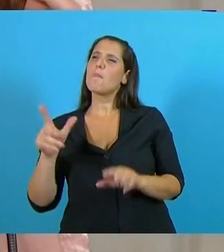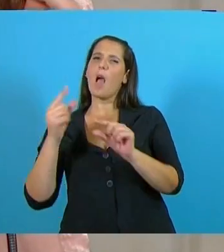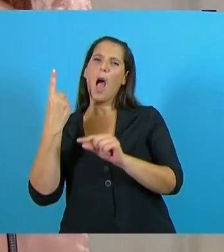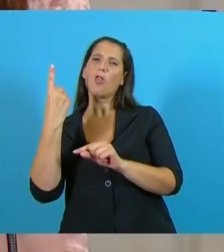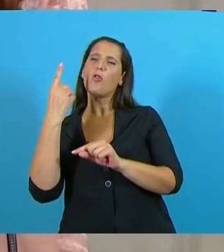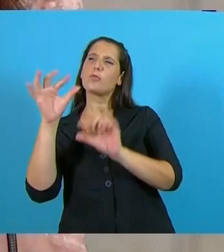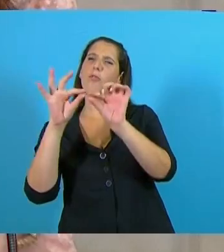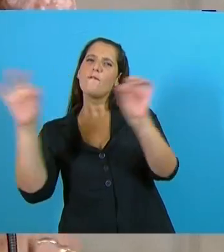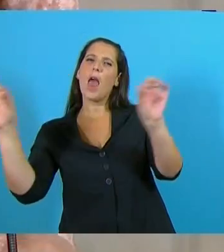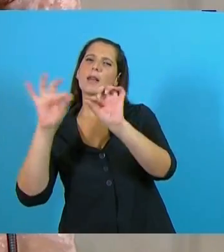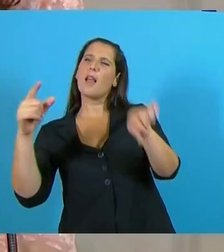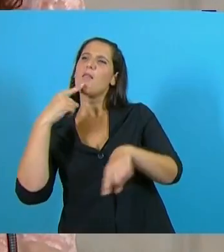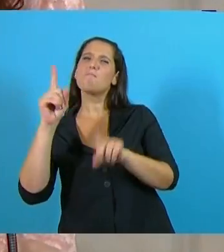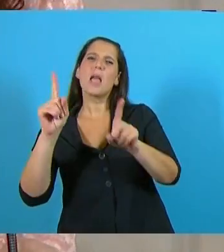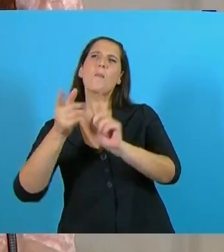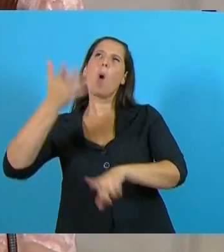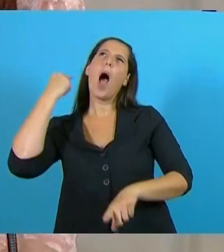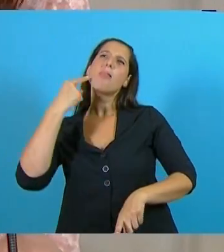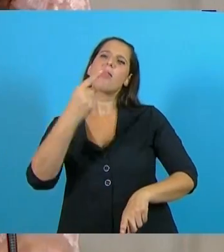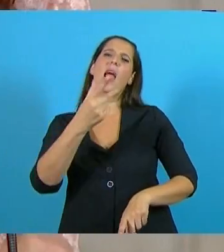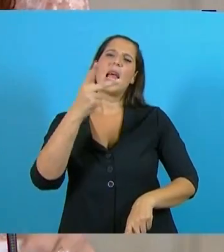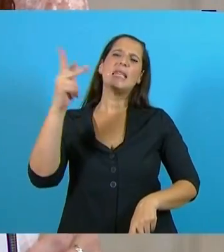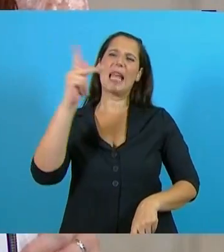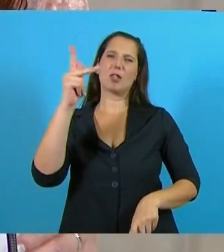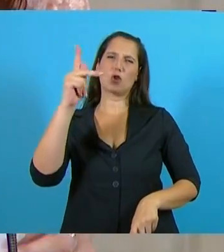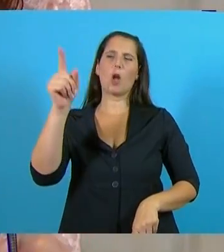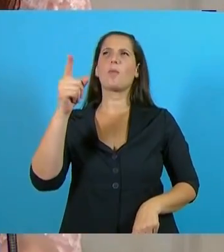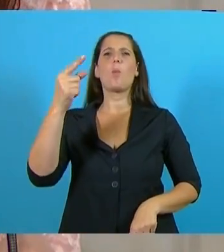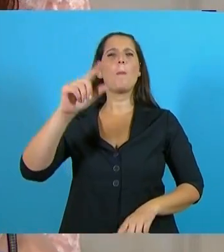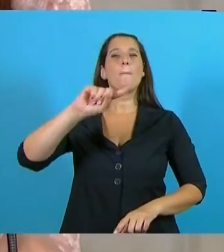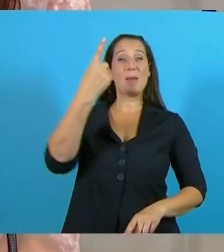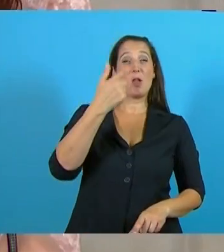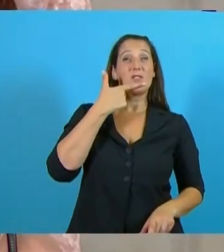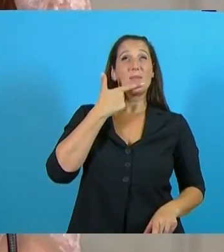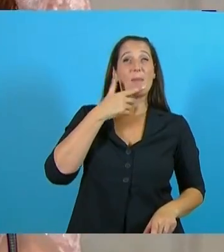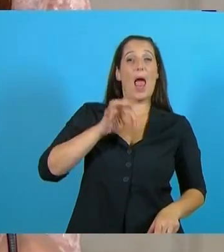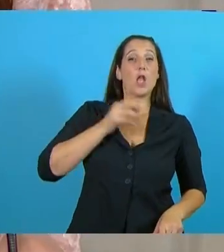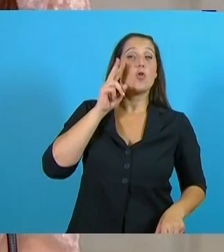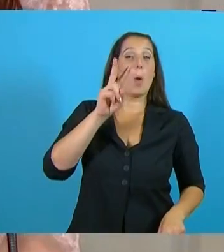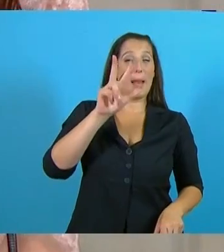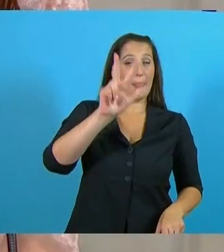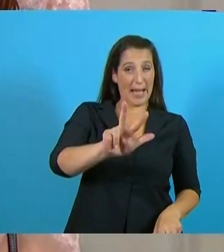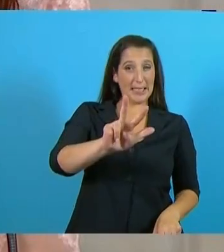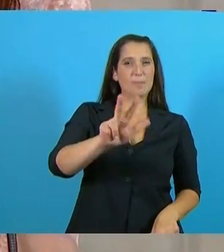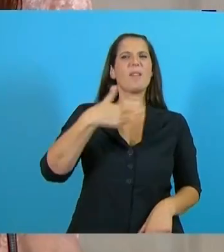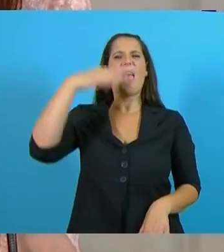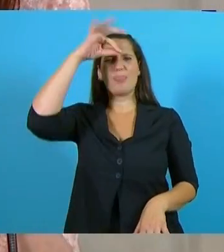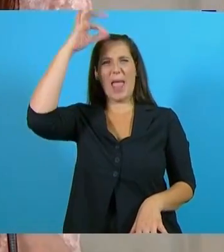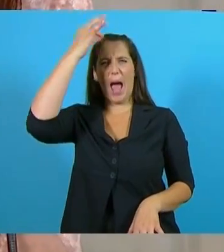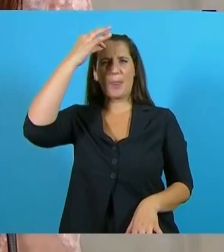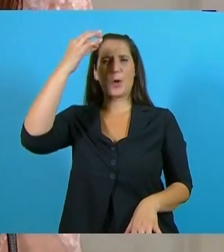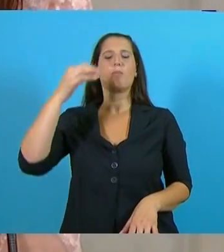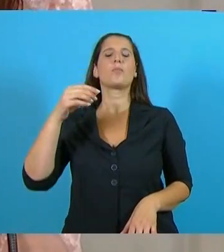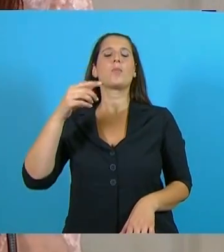que había dicho Néstor. Una lo dijo el 1 de septiembre del 2003 en el Teatro de la Ranchería, en Junín,